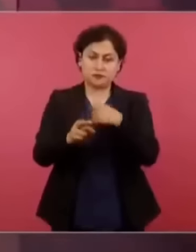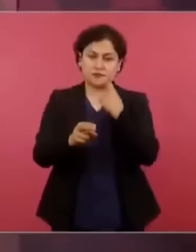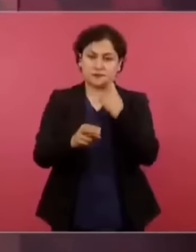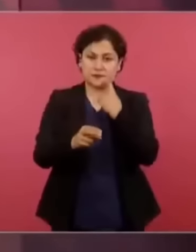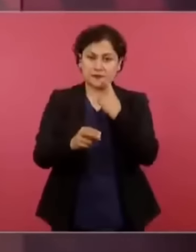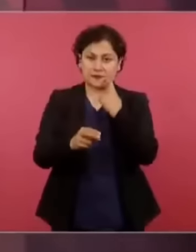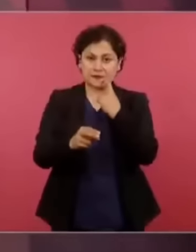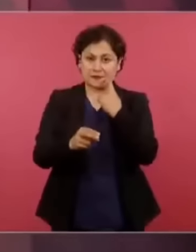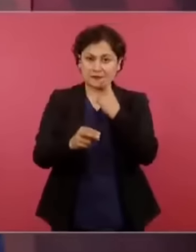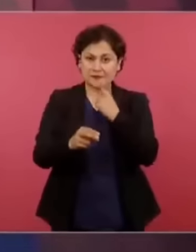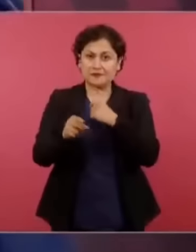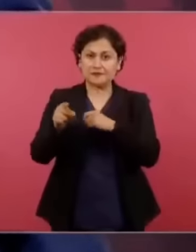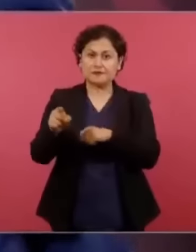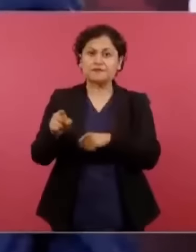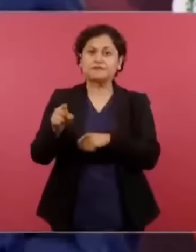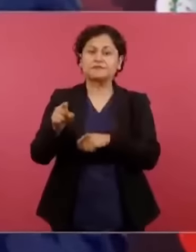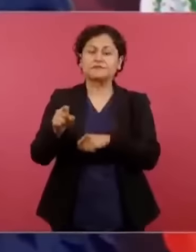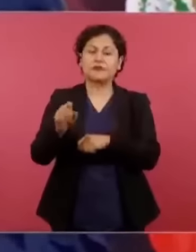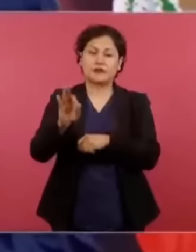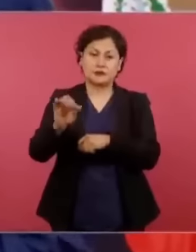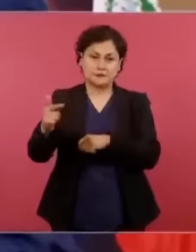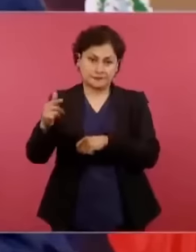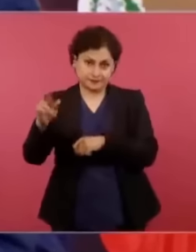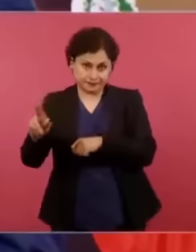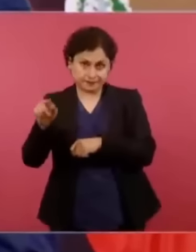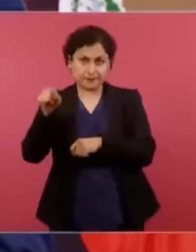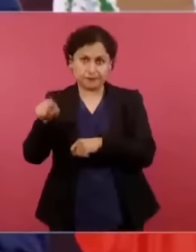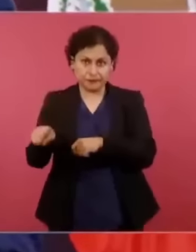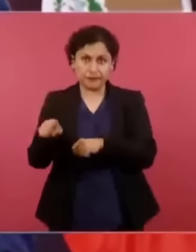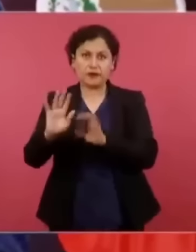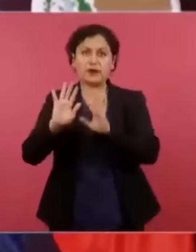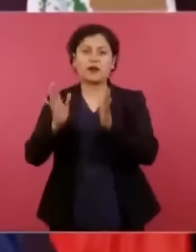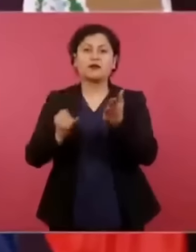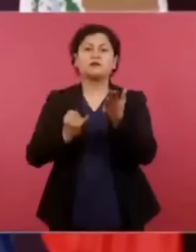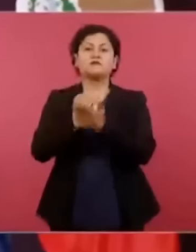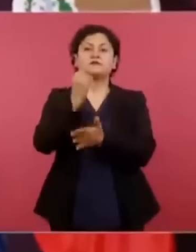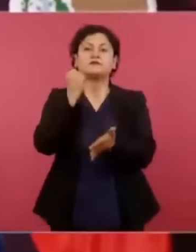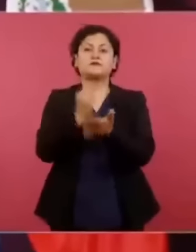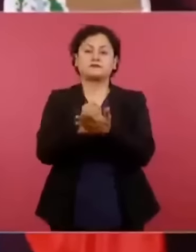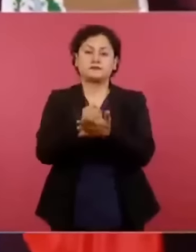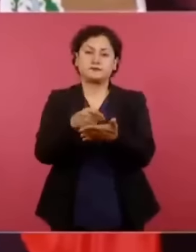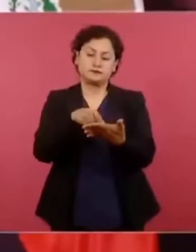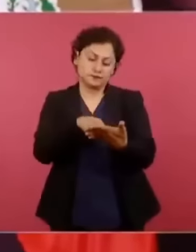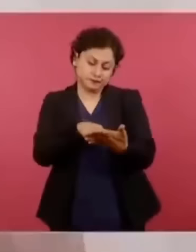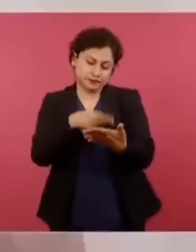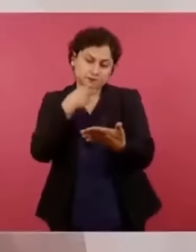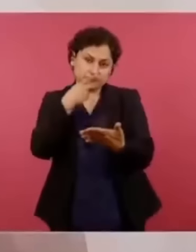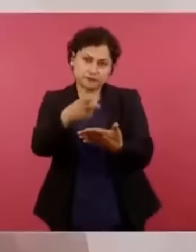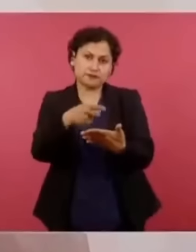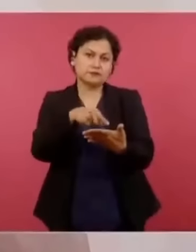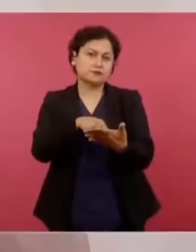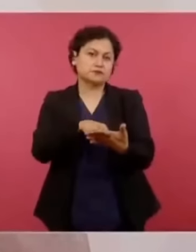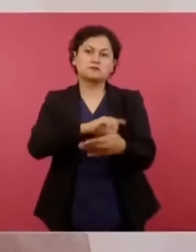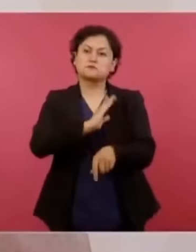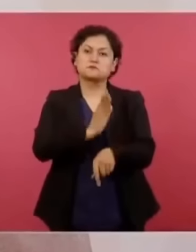emite una resolución de no ejercicio de la acción penal